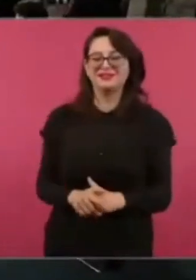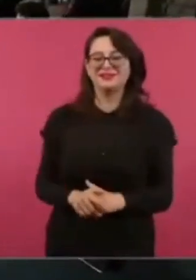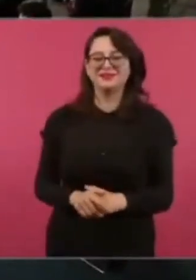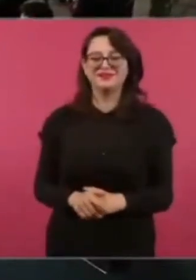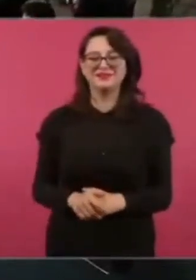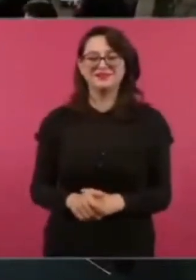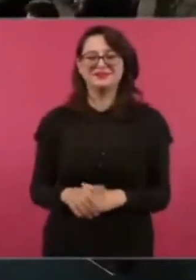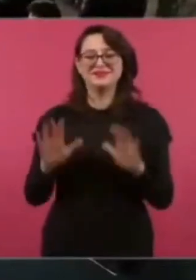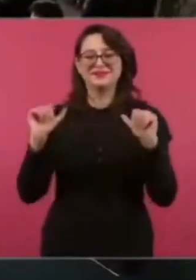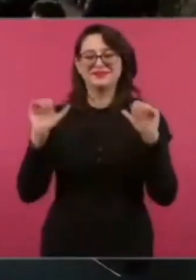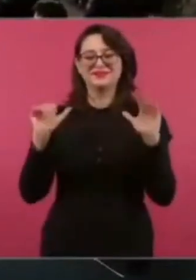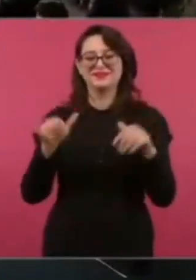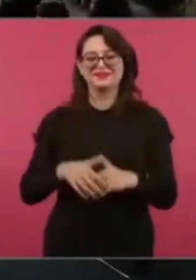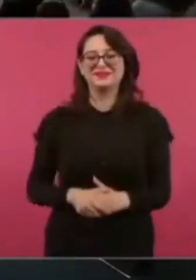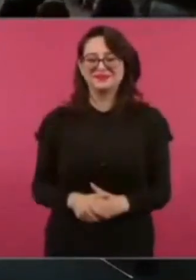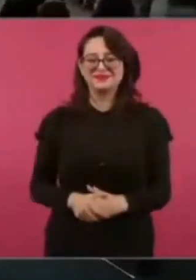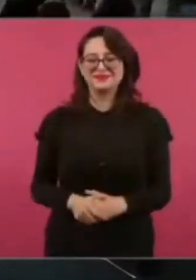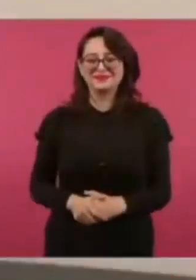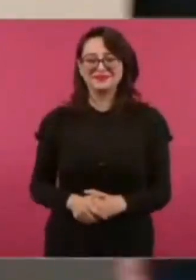Bueno, adiós.